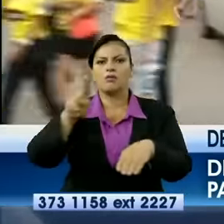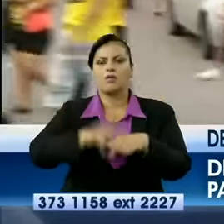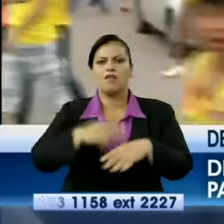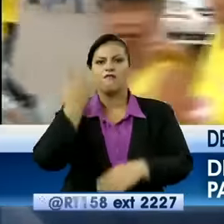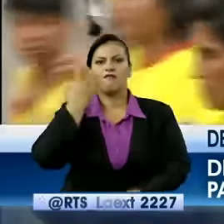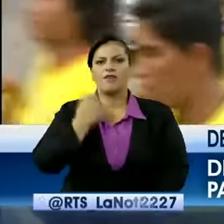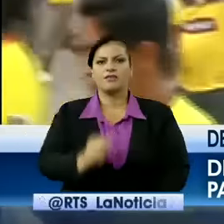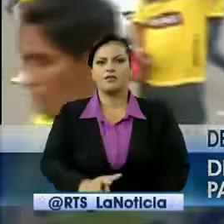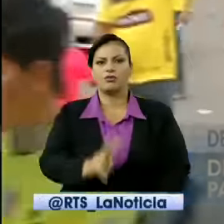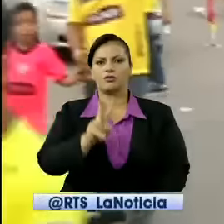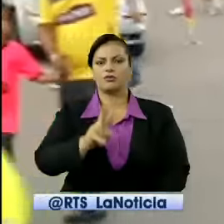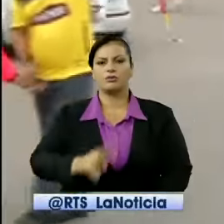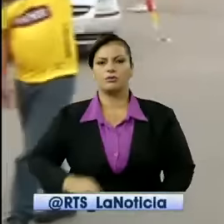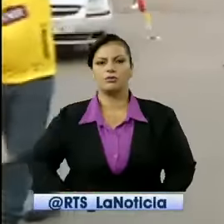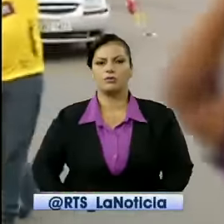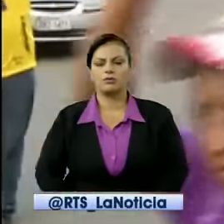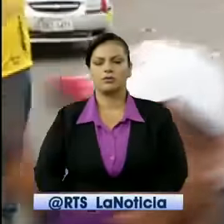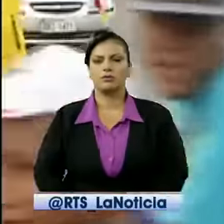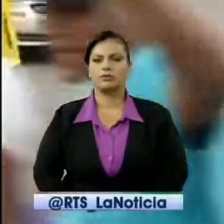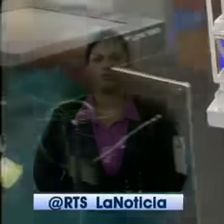Enrique Muñoz.